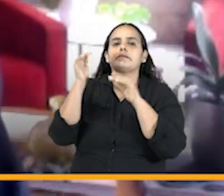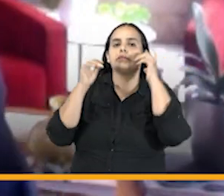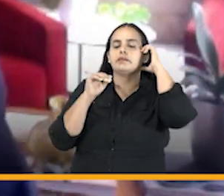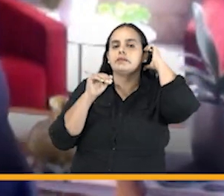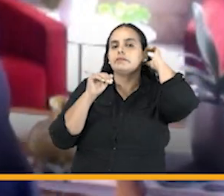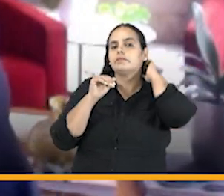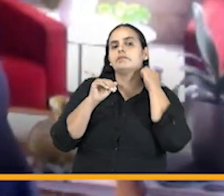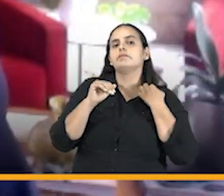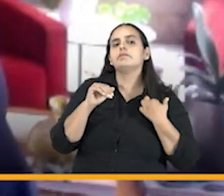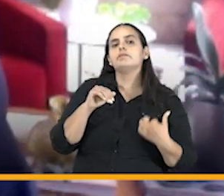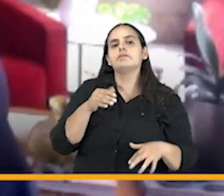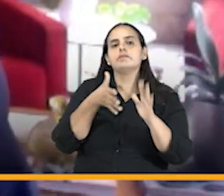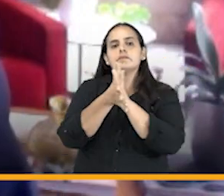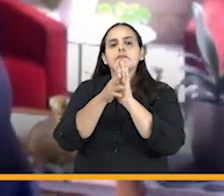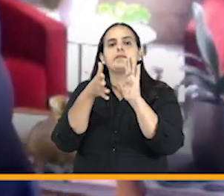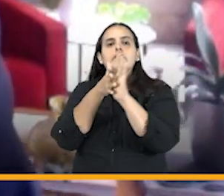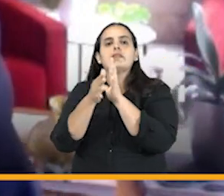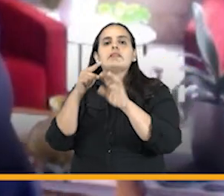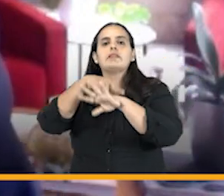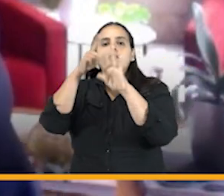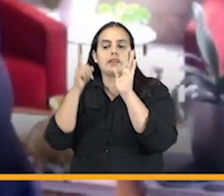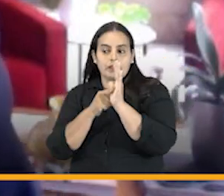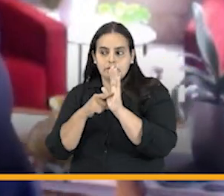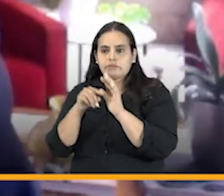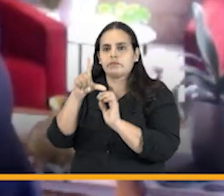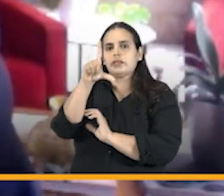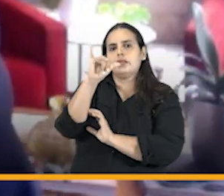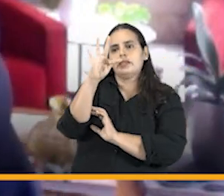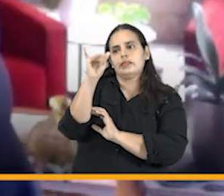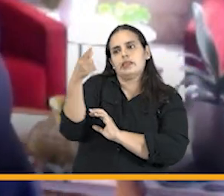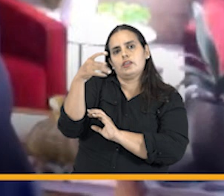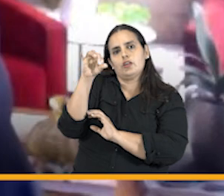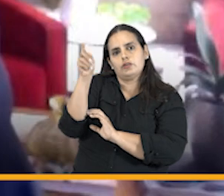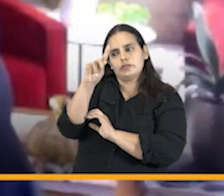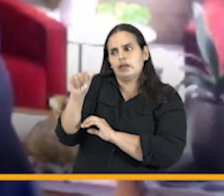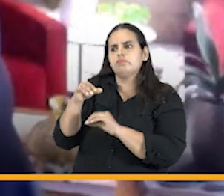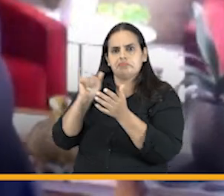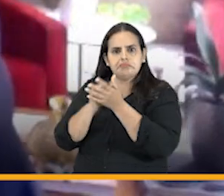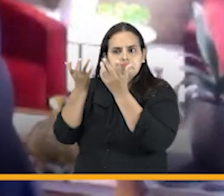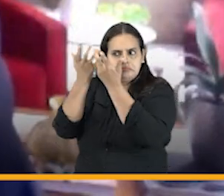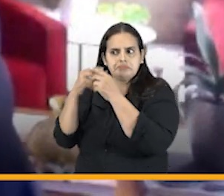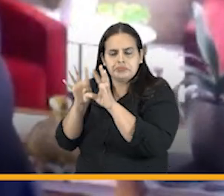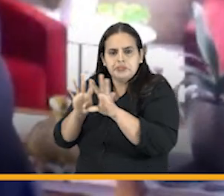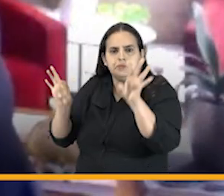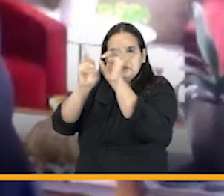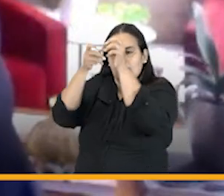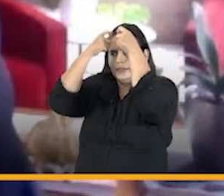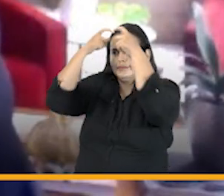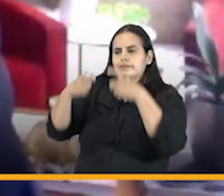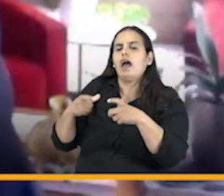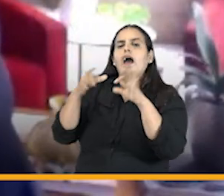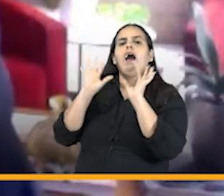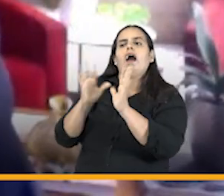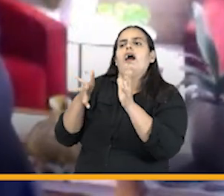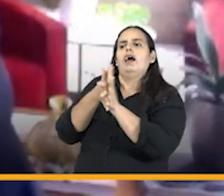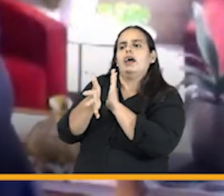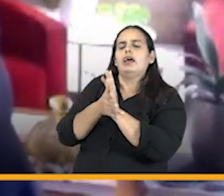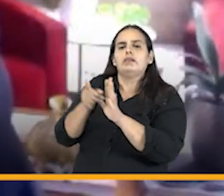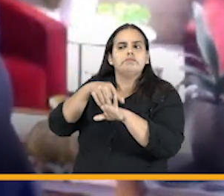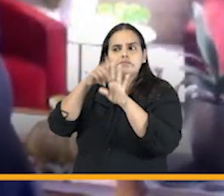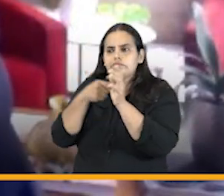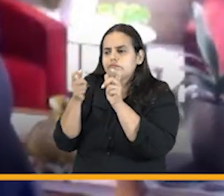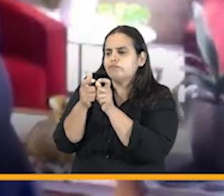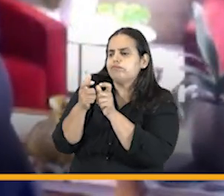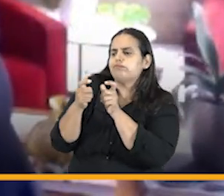tener disponible información litigiosa para el Estado es fundamental y por eso la modernización del ICOG y la